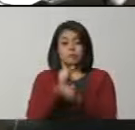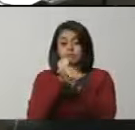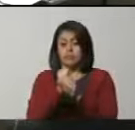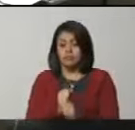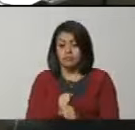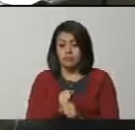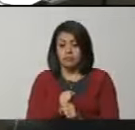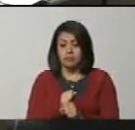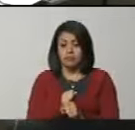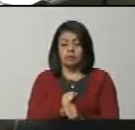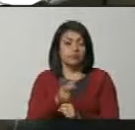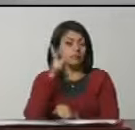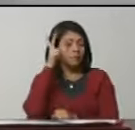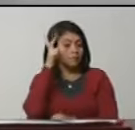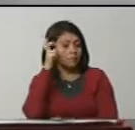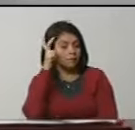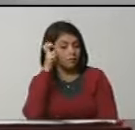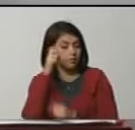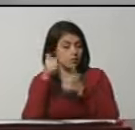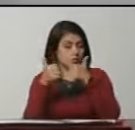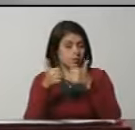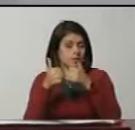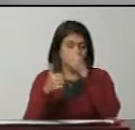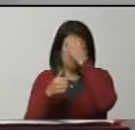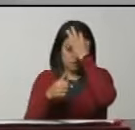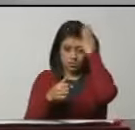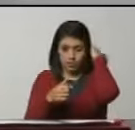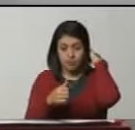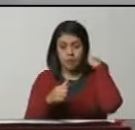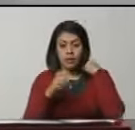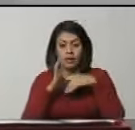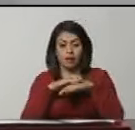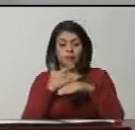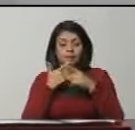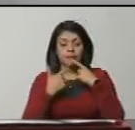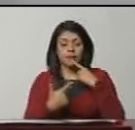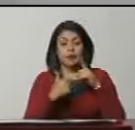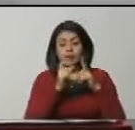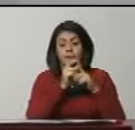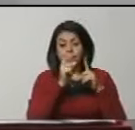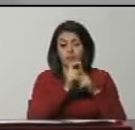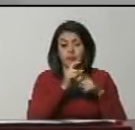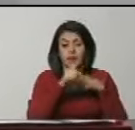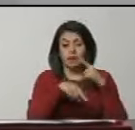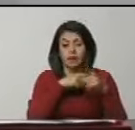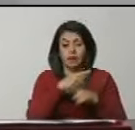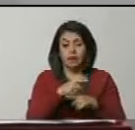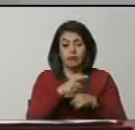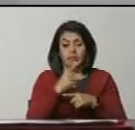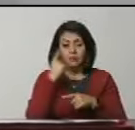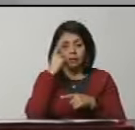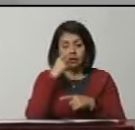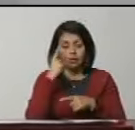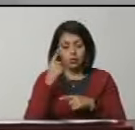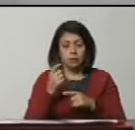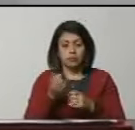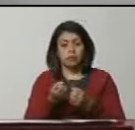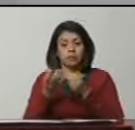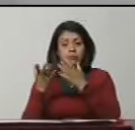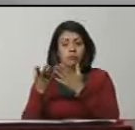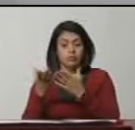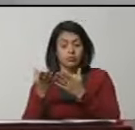Espero que escuchen bien, porque como dice el refrán, después de Ojo Afuera no vale Santa Lucía.